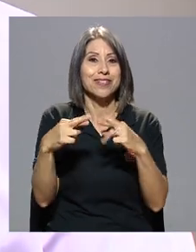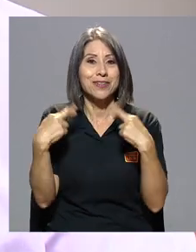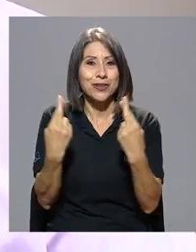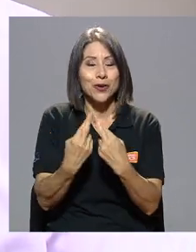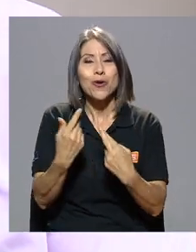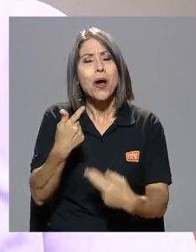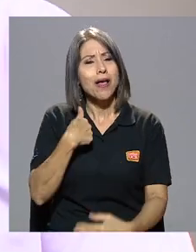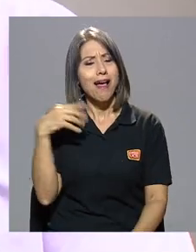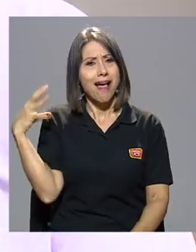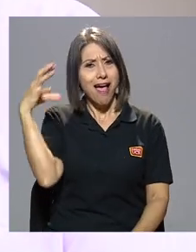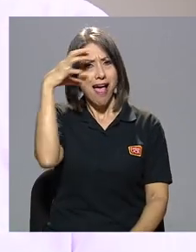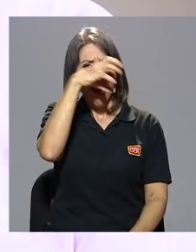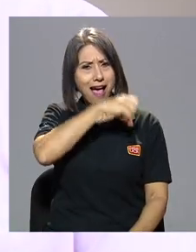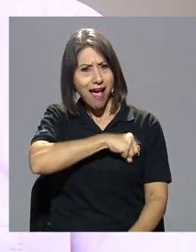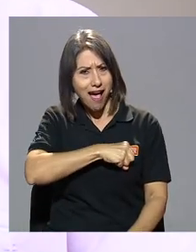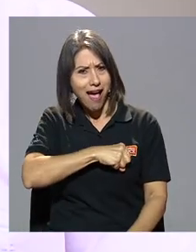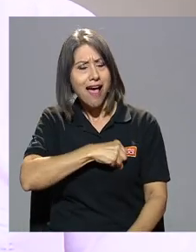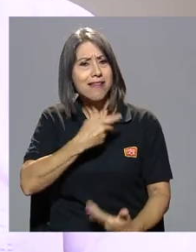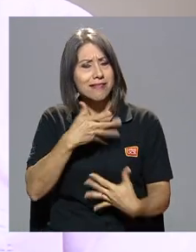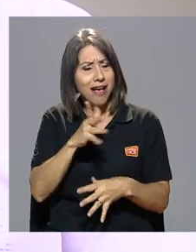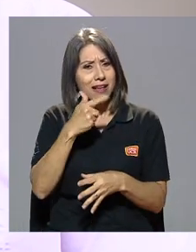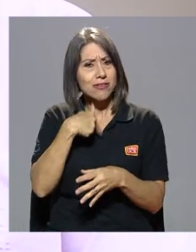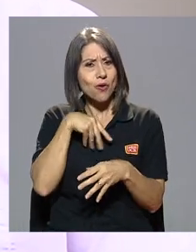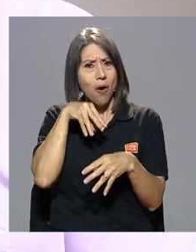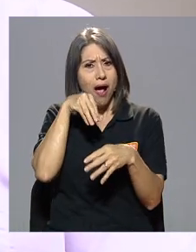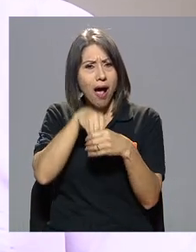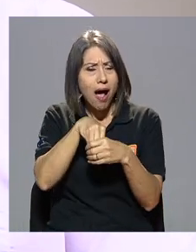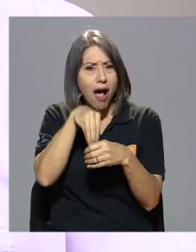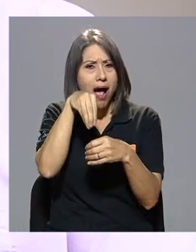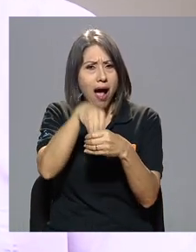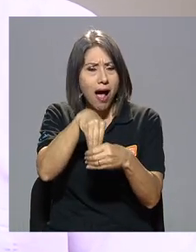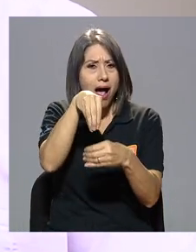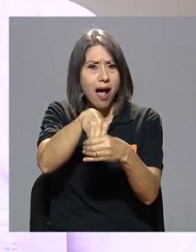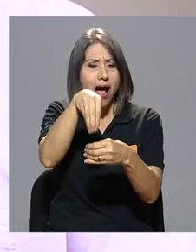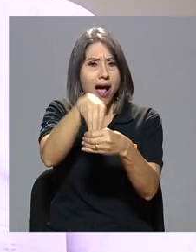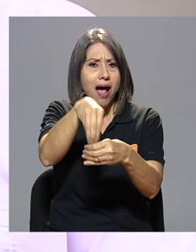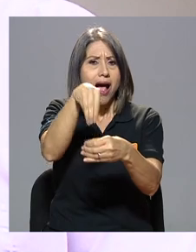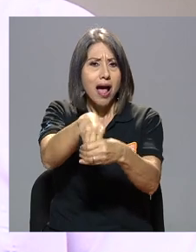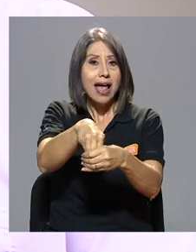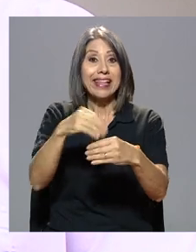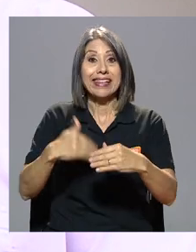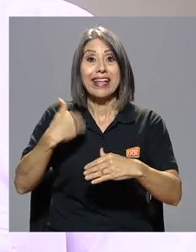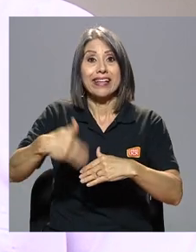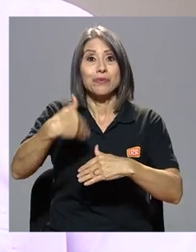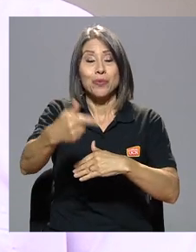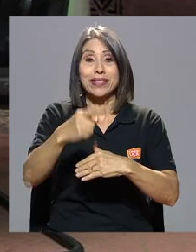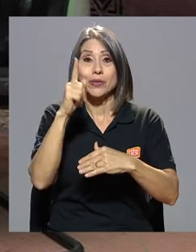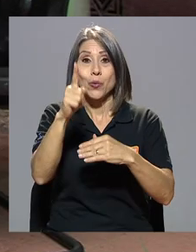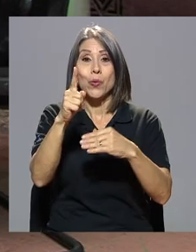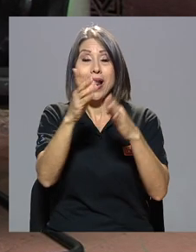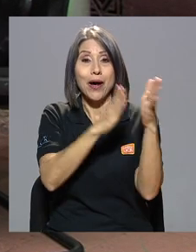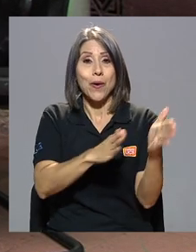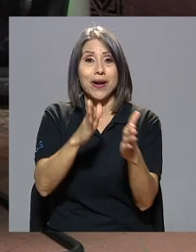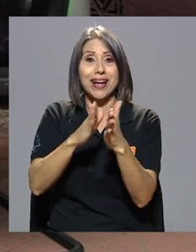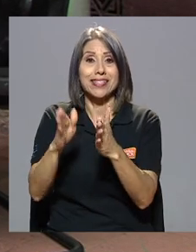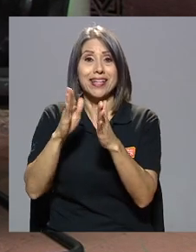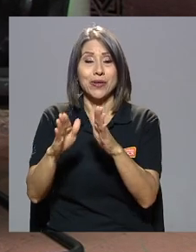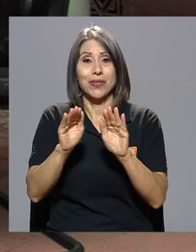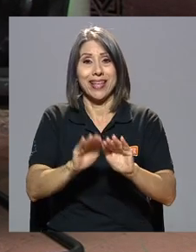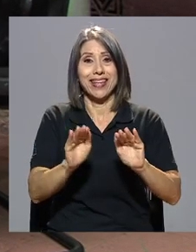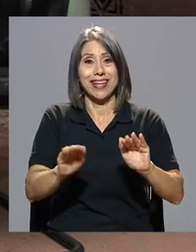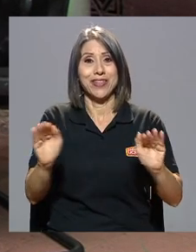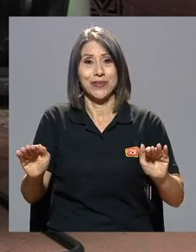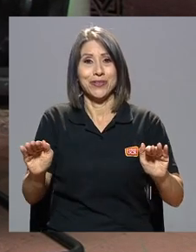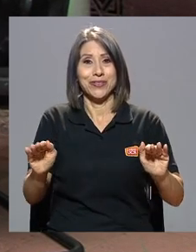Entonces, cuando yo me di cuenta, fue involucrándome, involucrándome, involucrándome. Después había una organización de niños en el